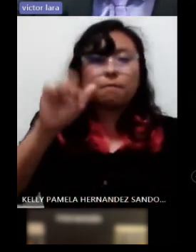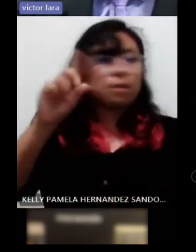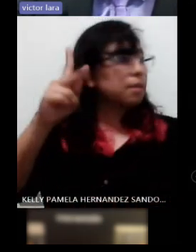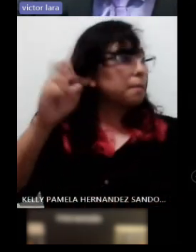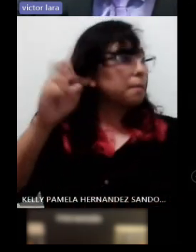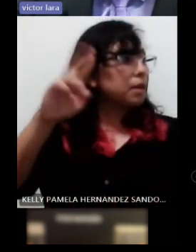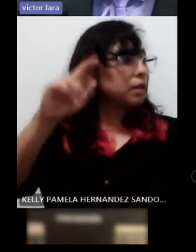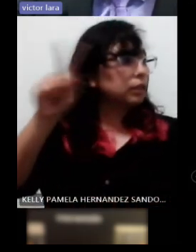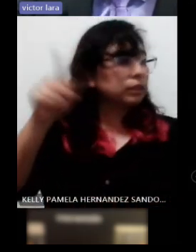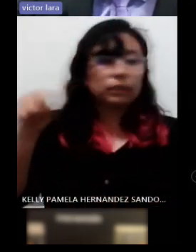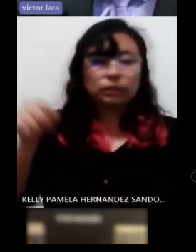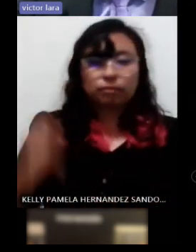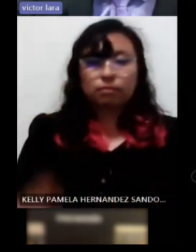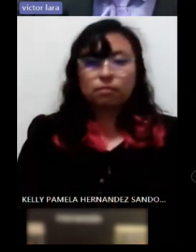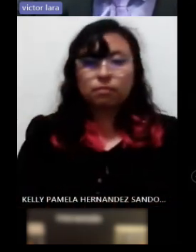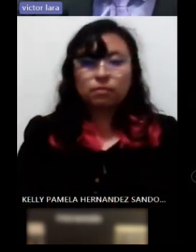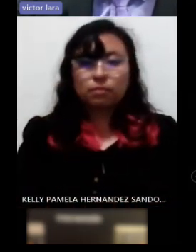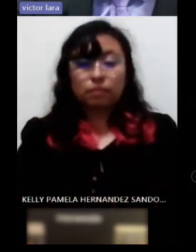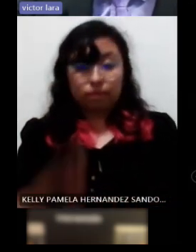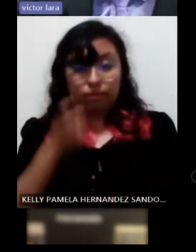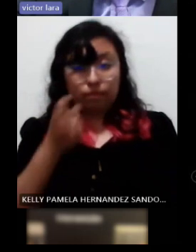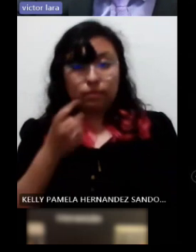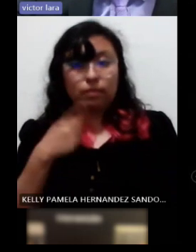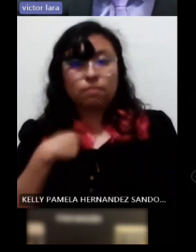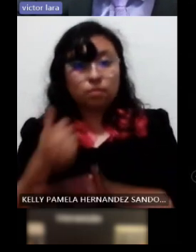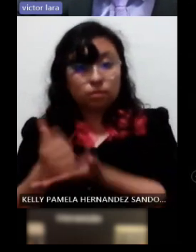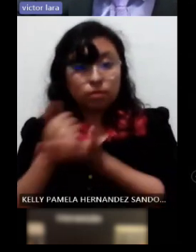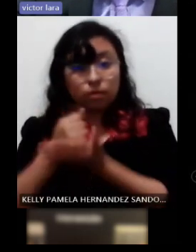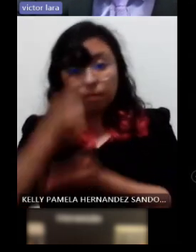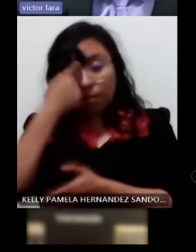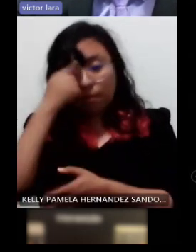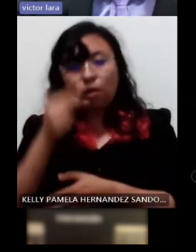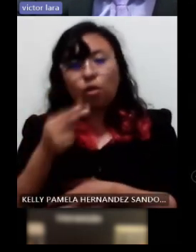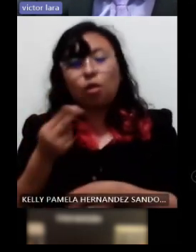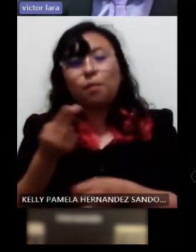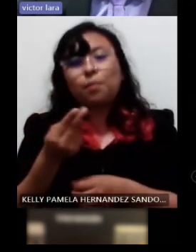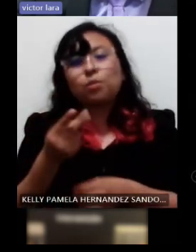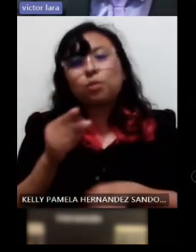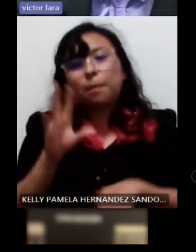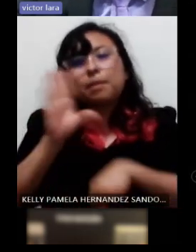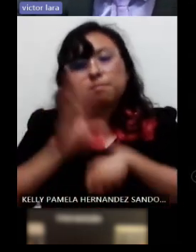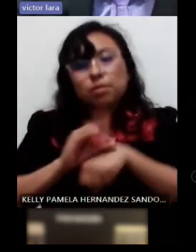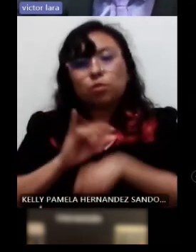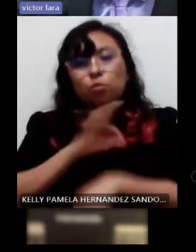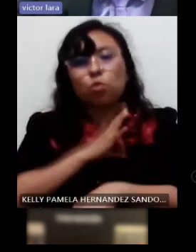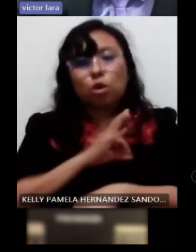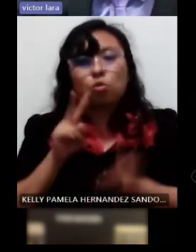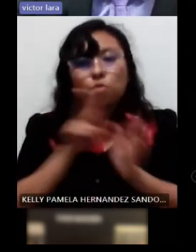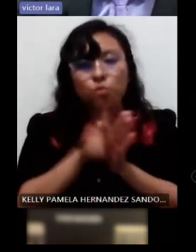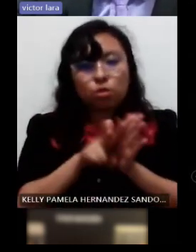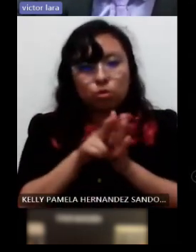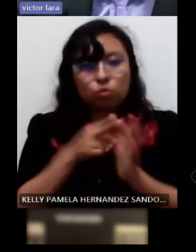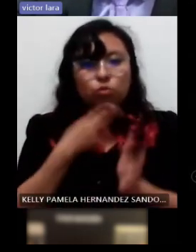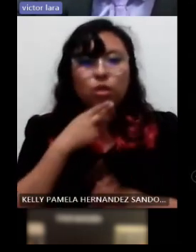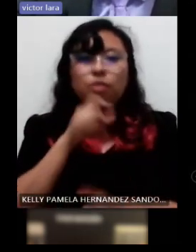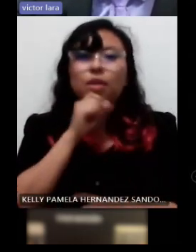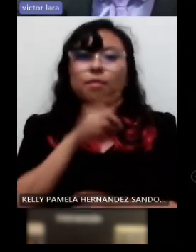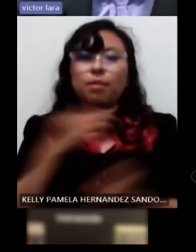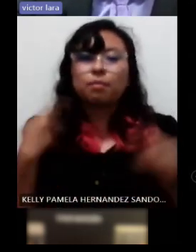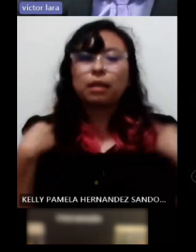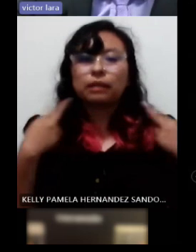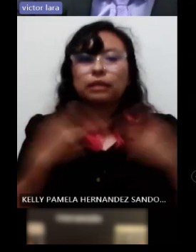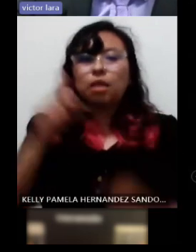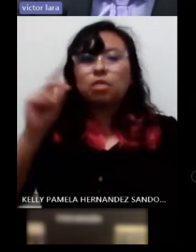colegas que me permitieron hacer uso de este video o de estos videos a la maestra Diana Velarde pacientes y